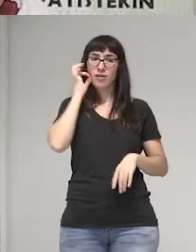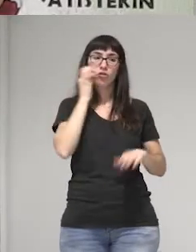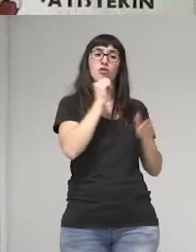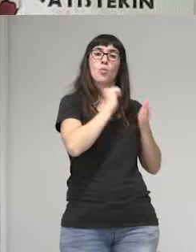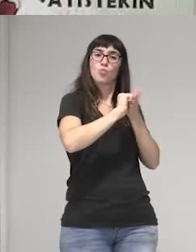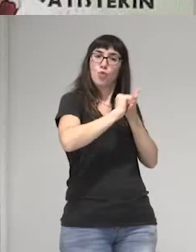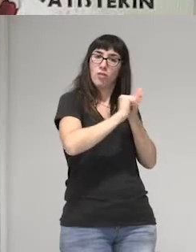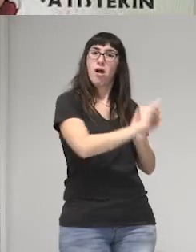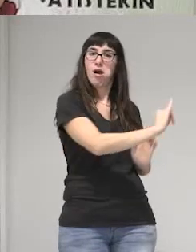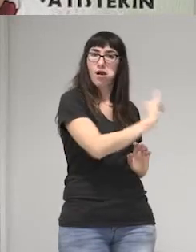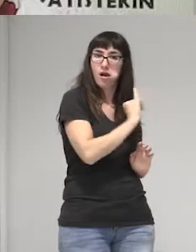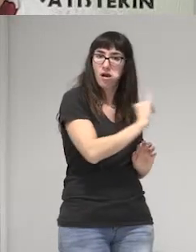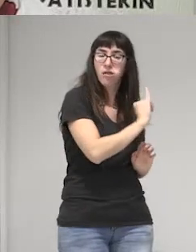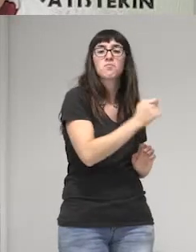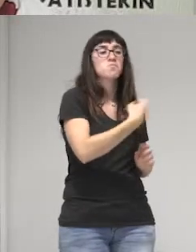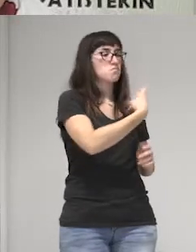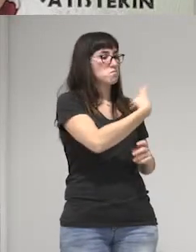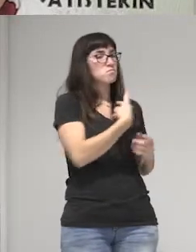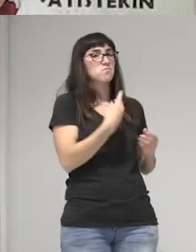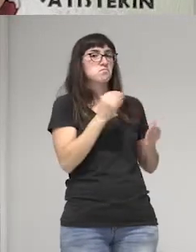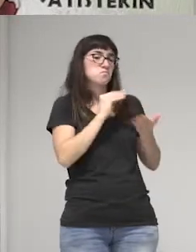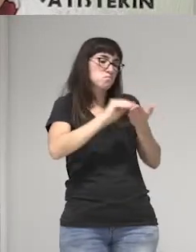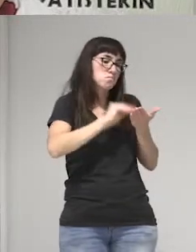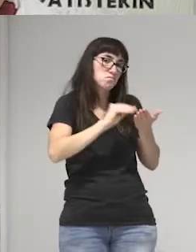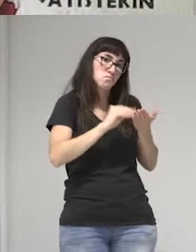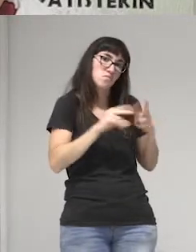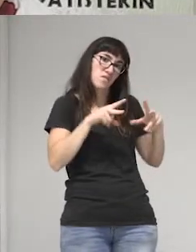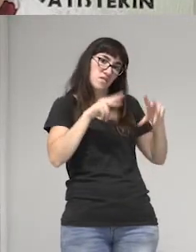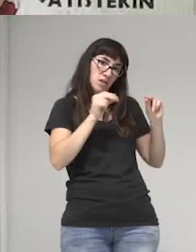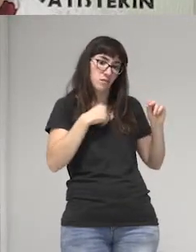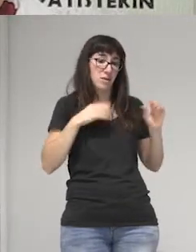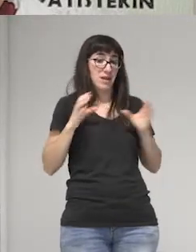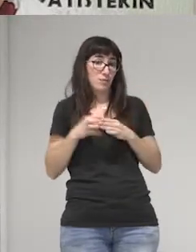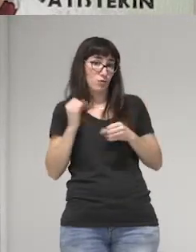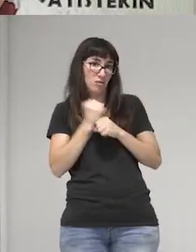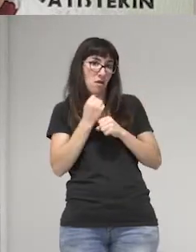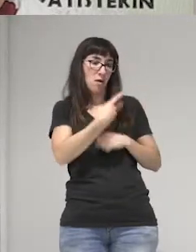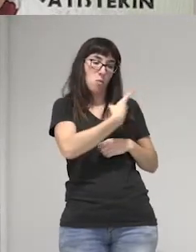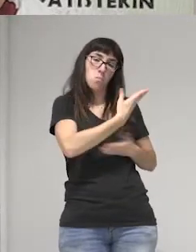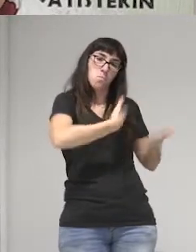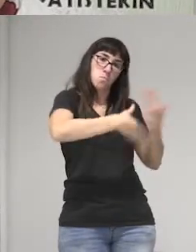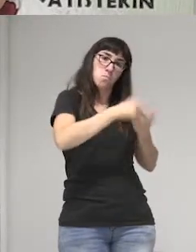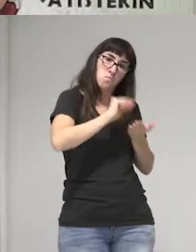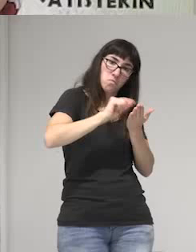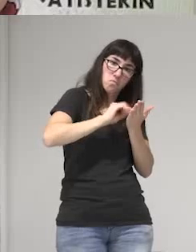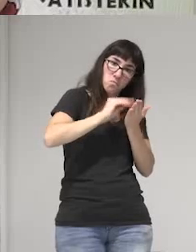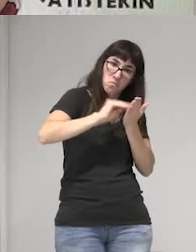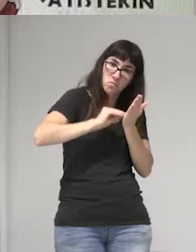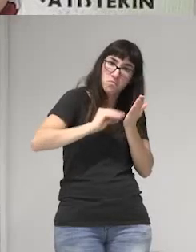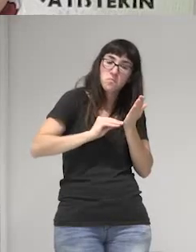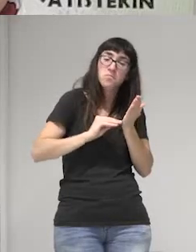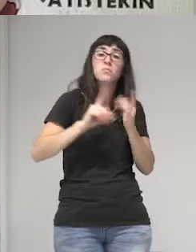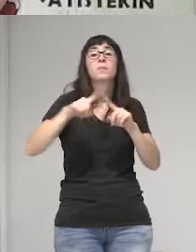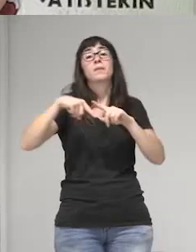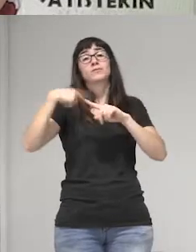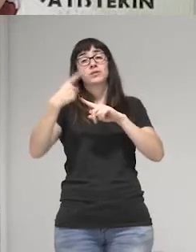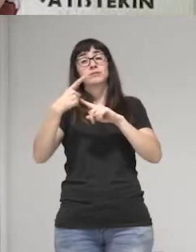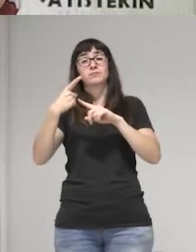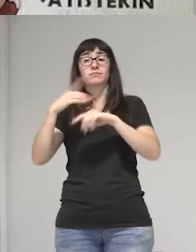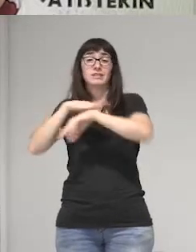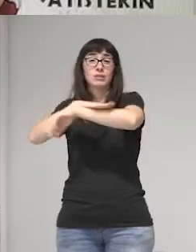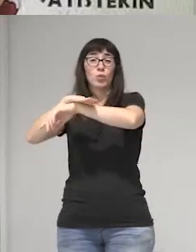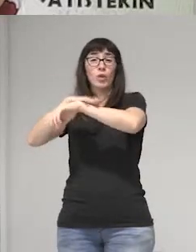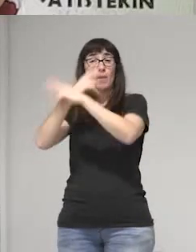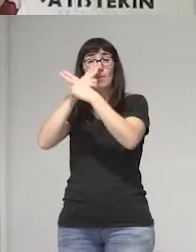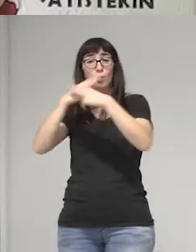la terminamos de construir de manera colectiva con mi equipo de trabajo, hablamos con la institucionalidad pública